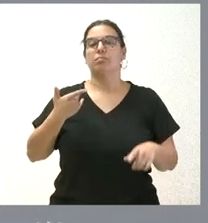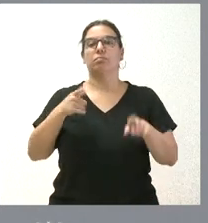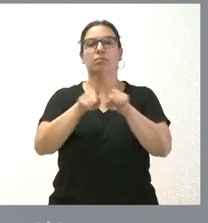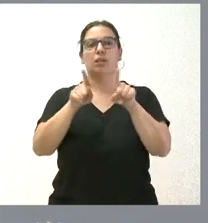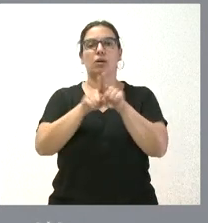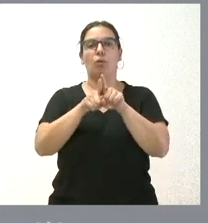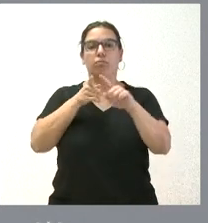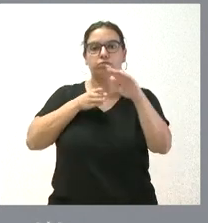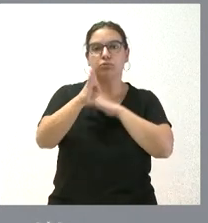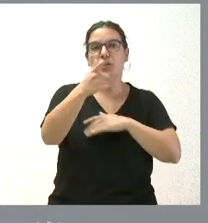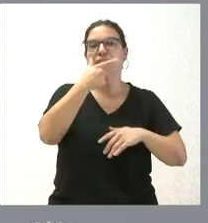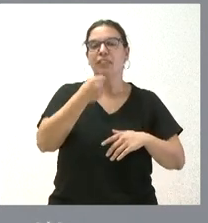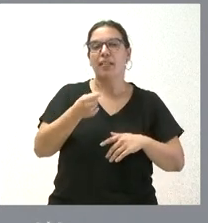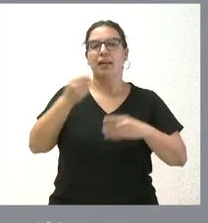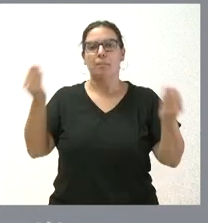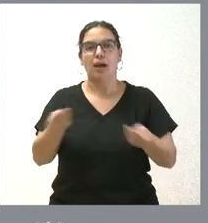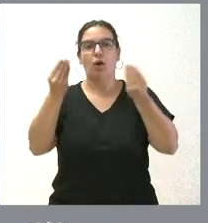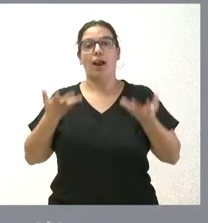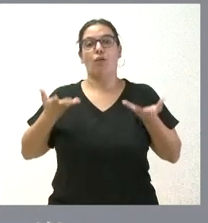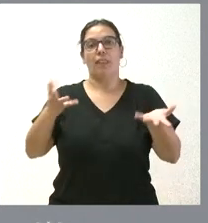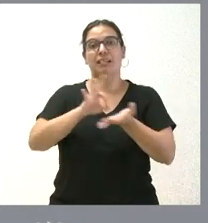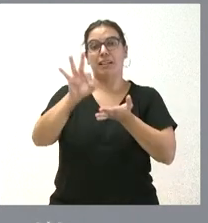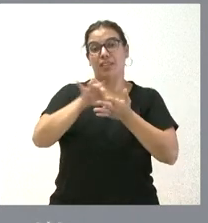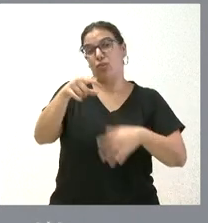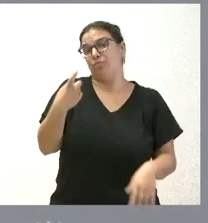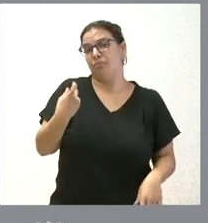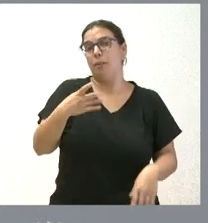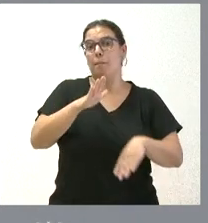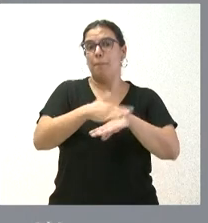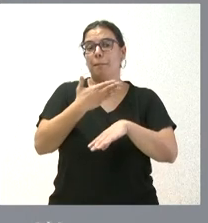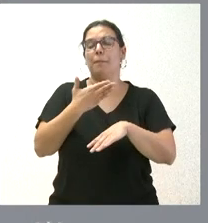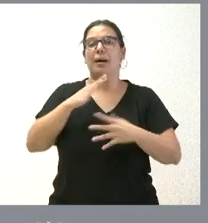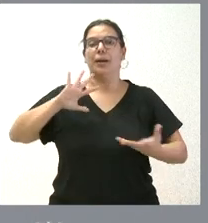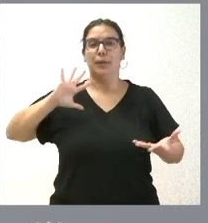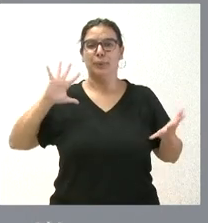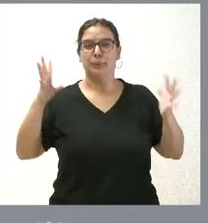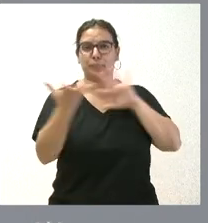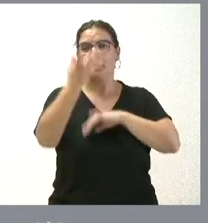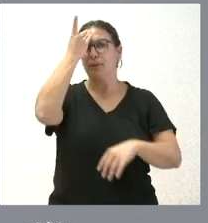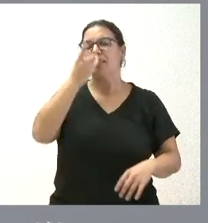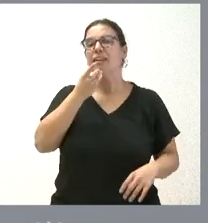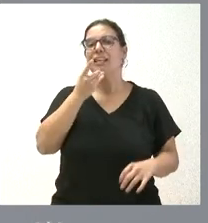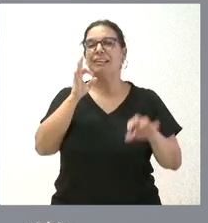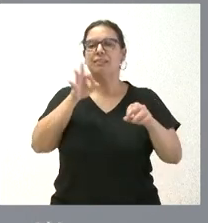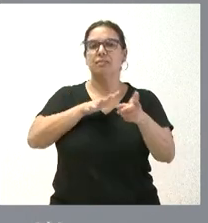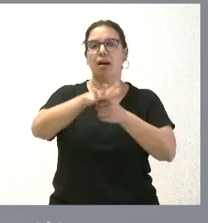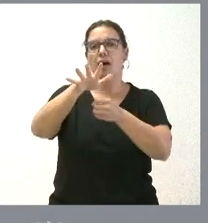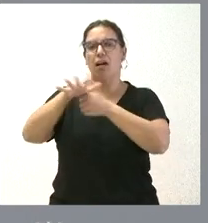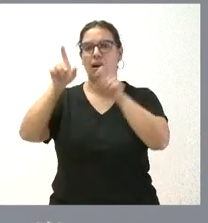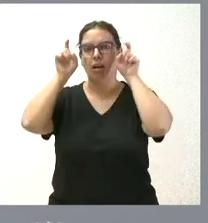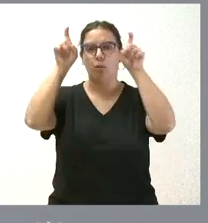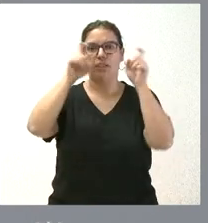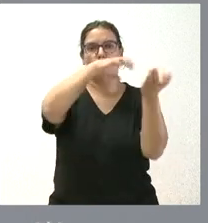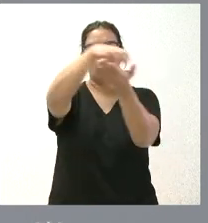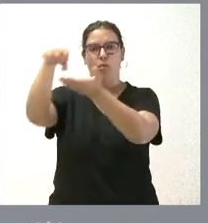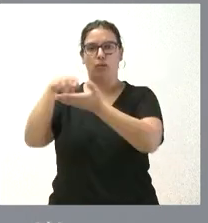y especializar la prestación de estos servicios necesarios para la amplia transformación digital educativa en los centros